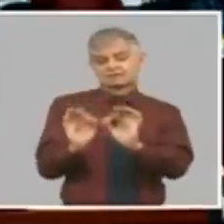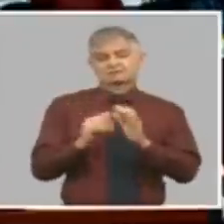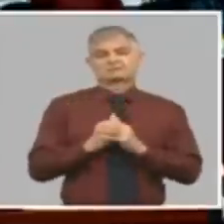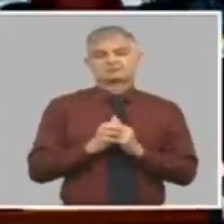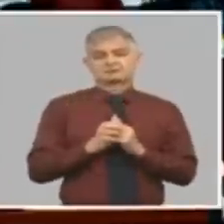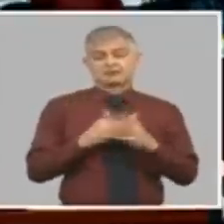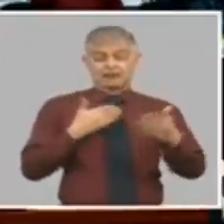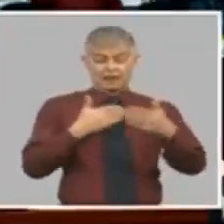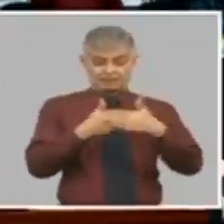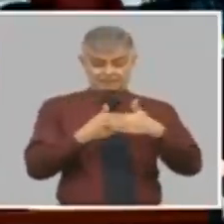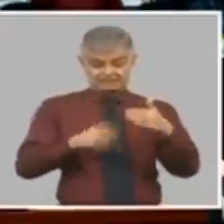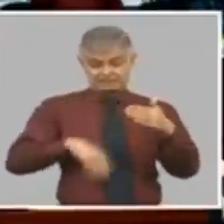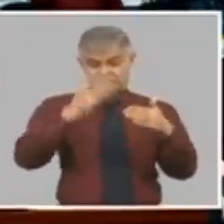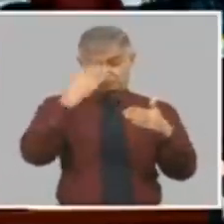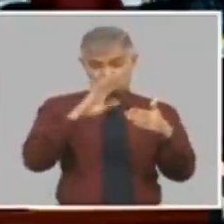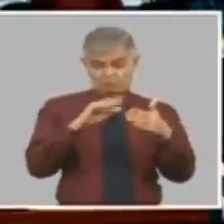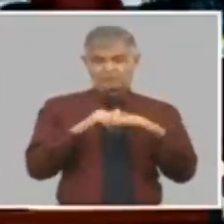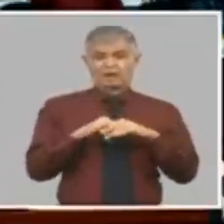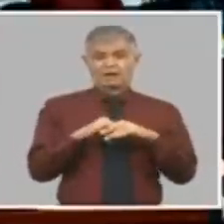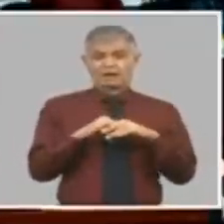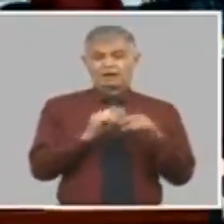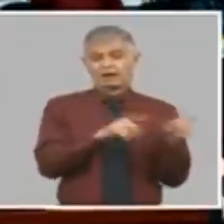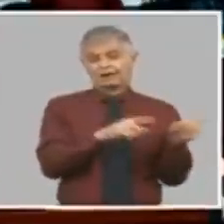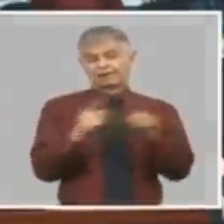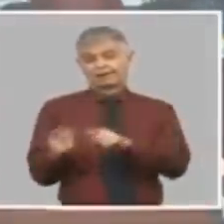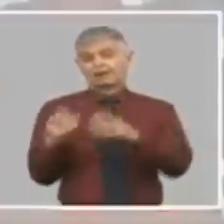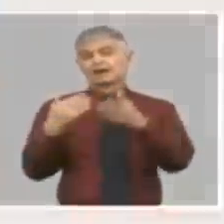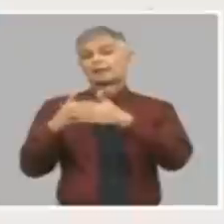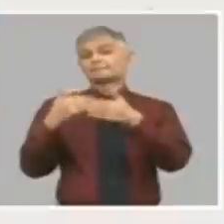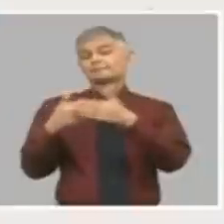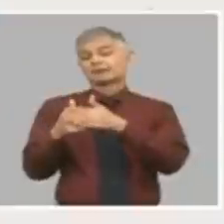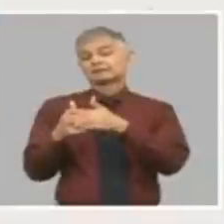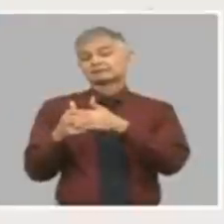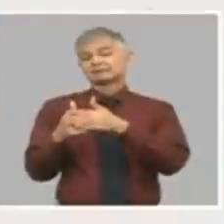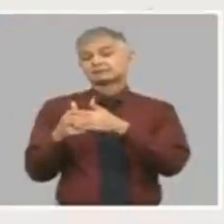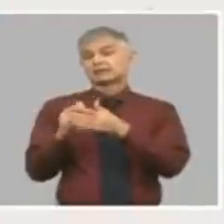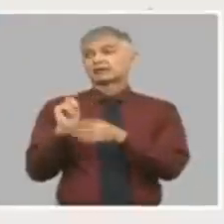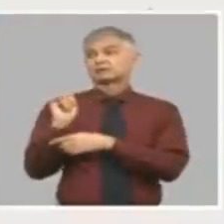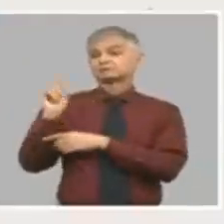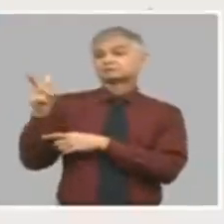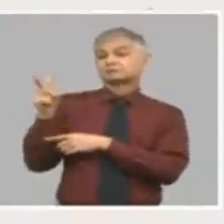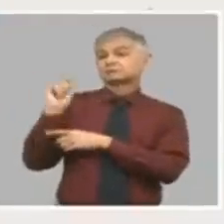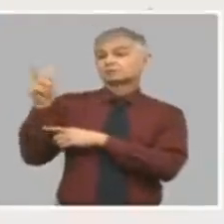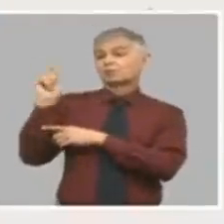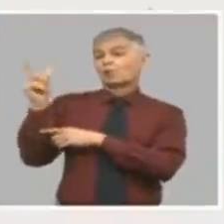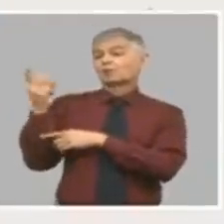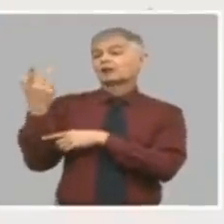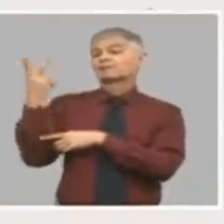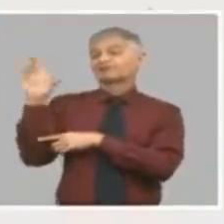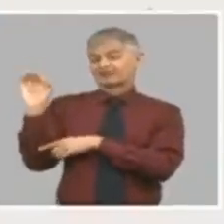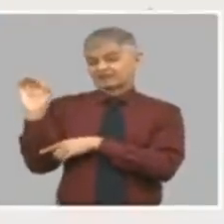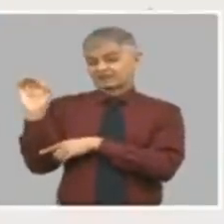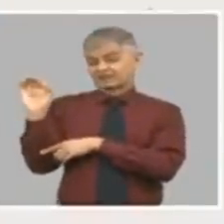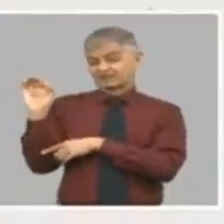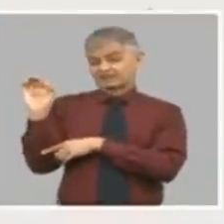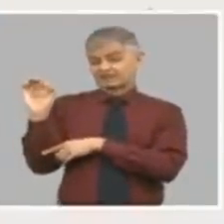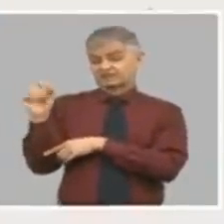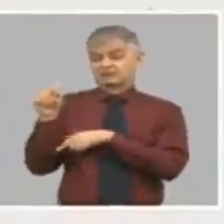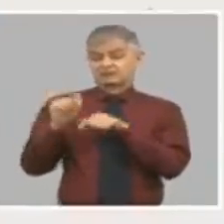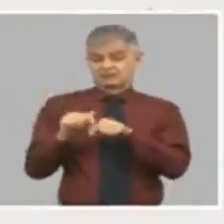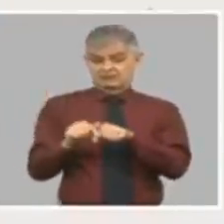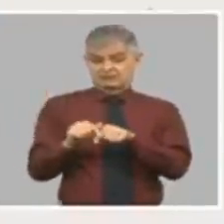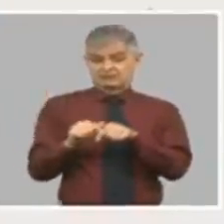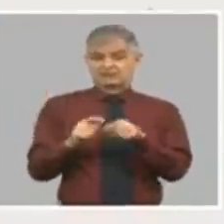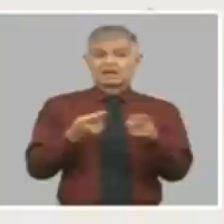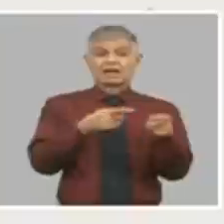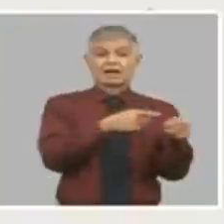forma los precios por diez y la empresa de al lado que importa por veinte si exporta la exportadora recibe